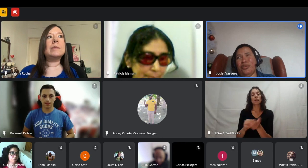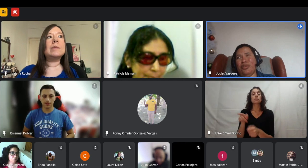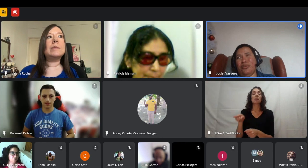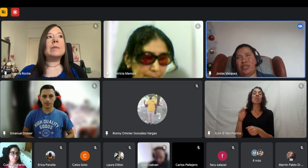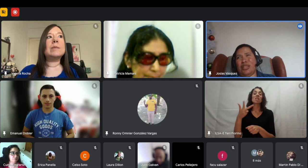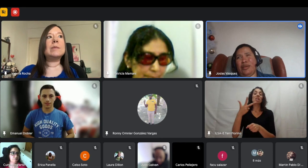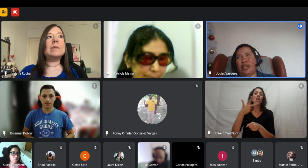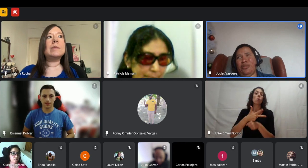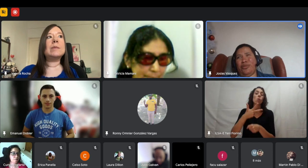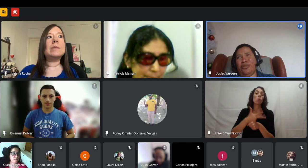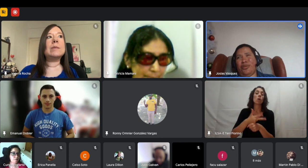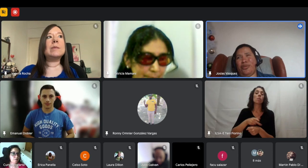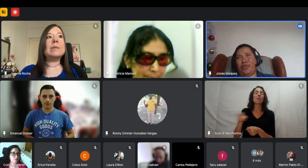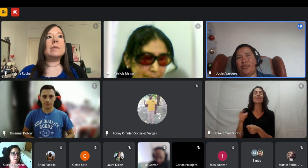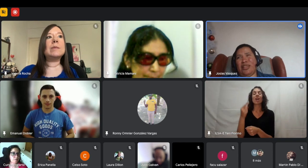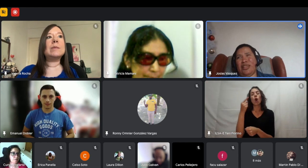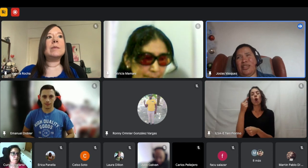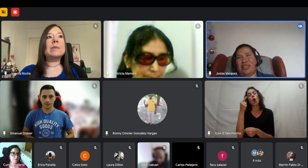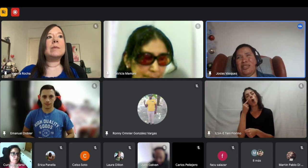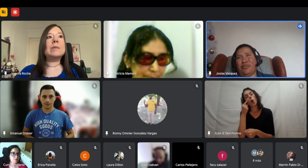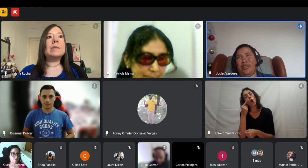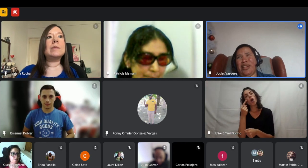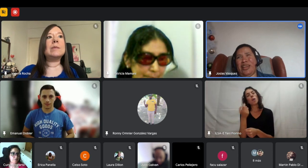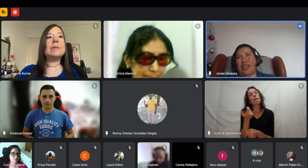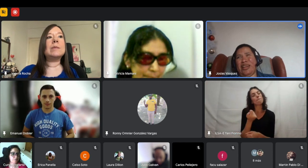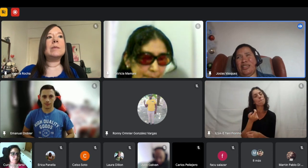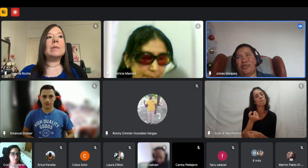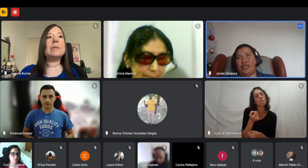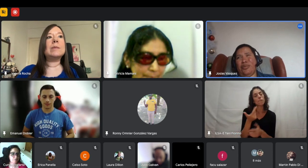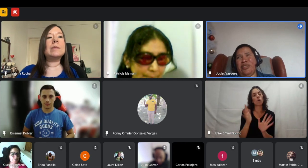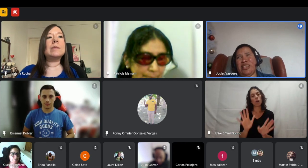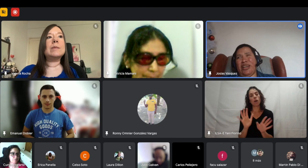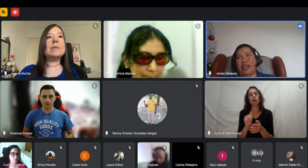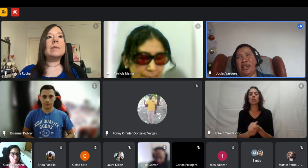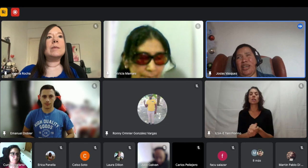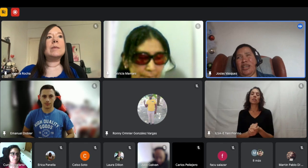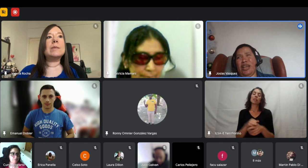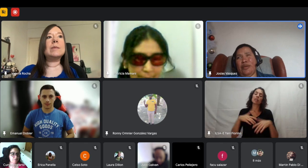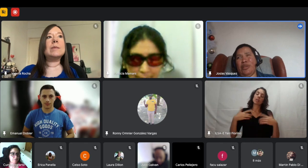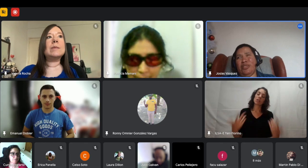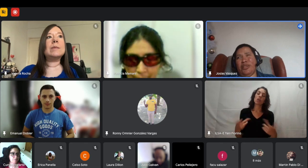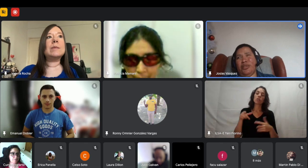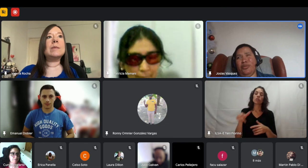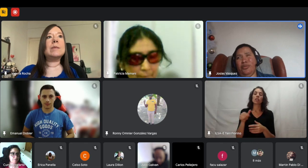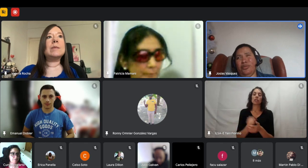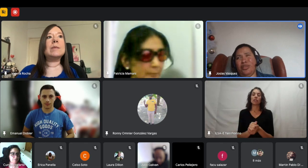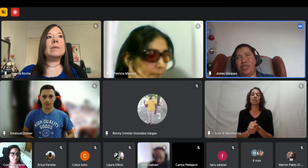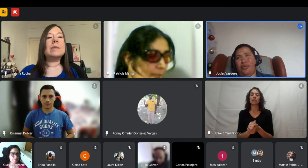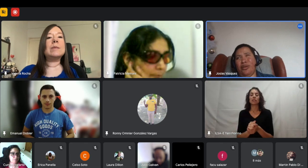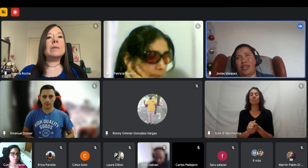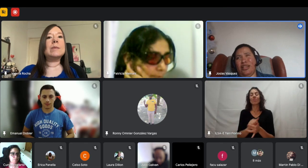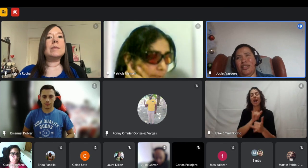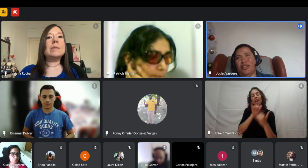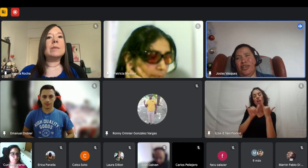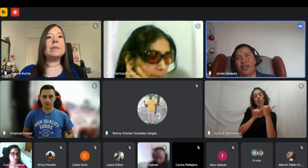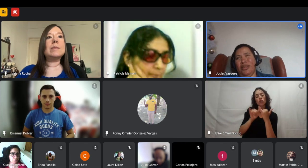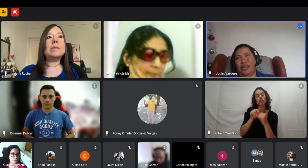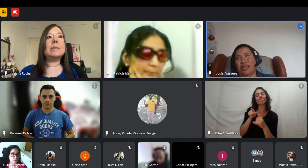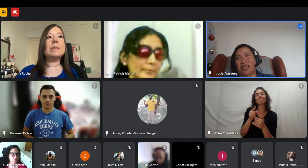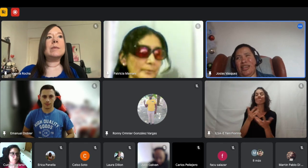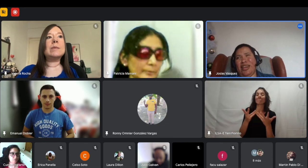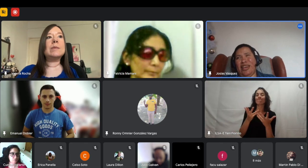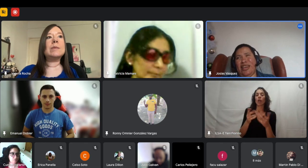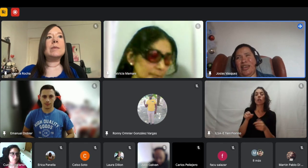tema poco conocido entonces en mi entorno no había nadie que me dijera así como que que son las WSAG e investigando llego a